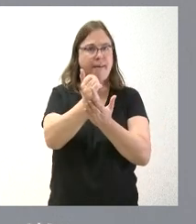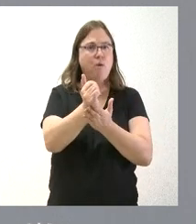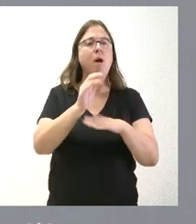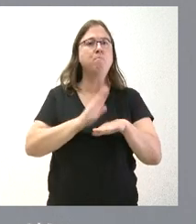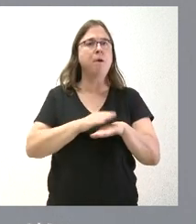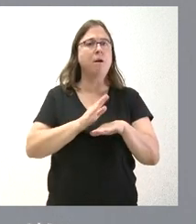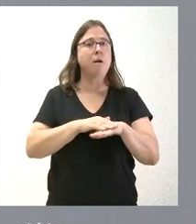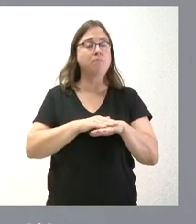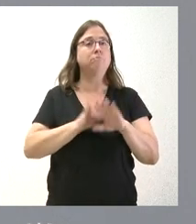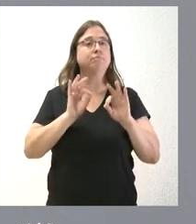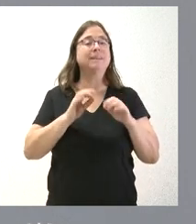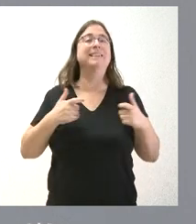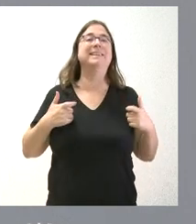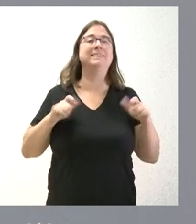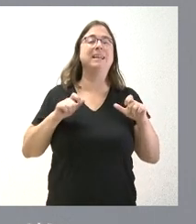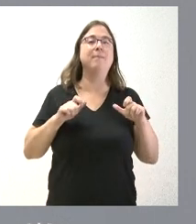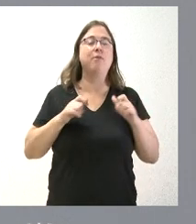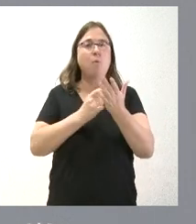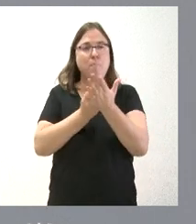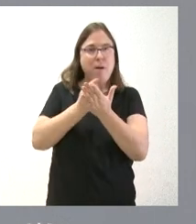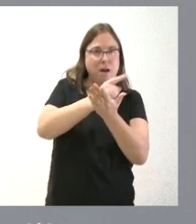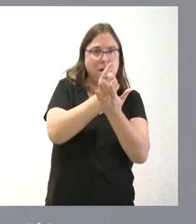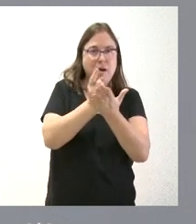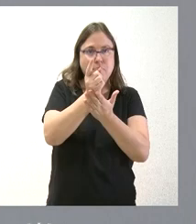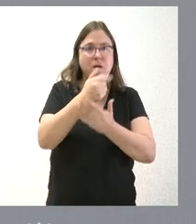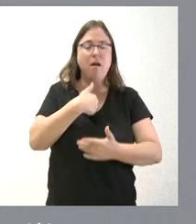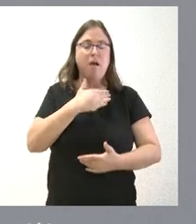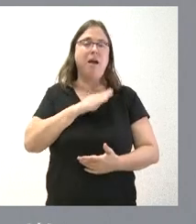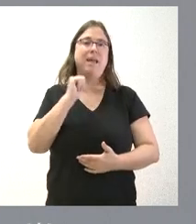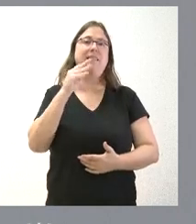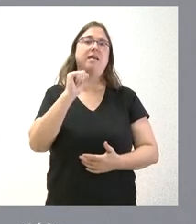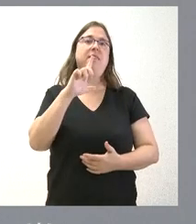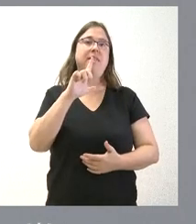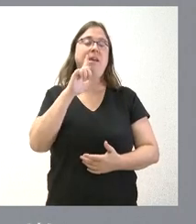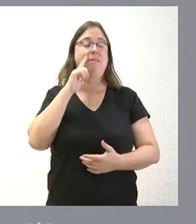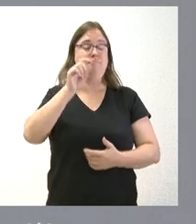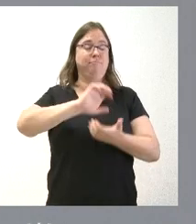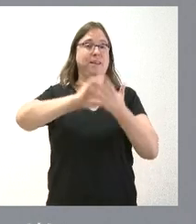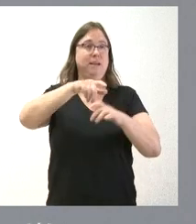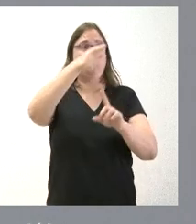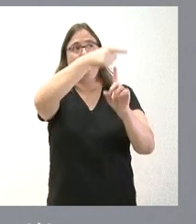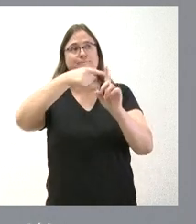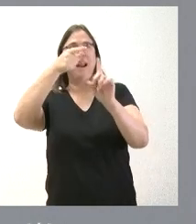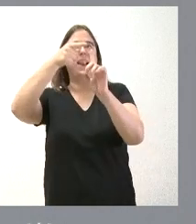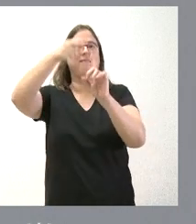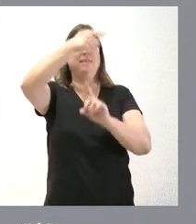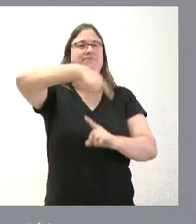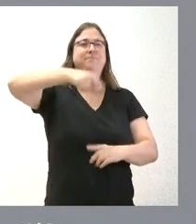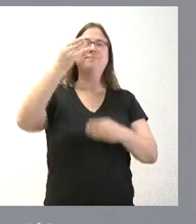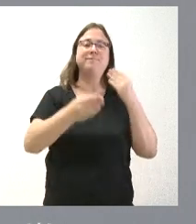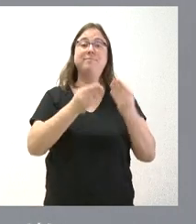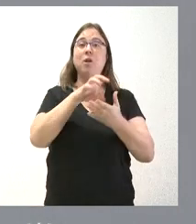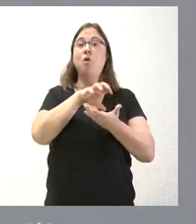el servicio de mapeo que tiene el ITACIL de la Junta de Castilla y León sea referencia en el resto de España. Lo que ha visto el FEGA es que nuestra